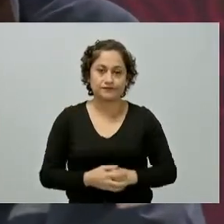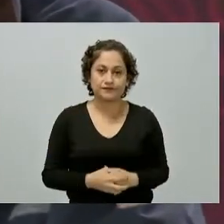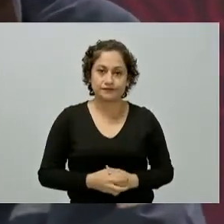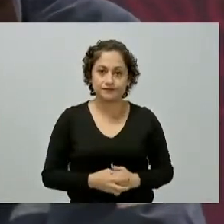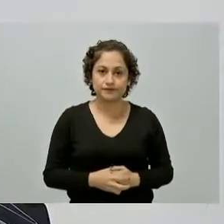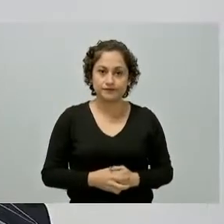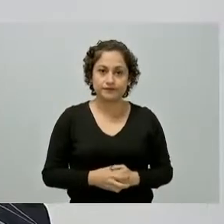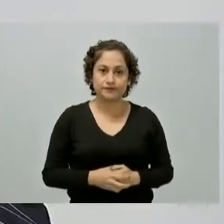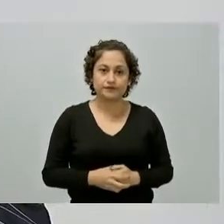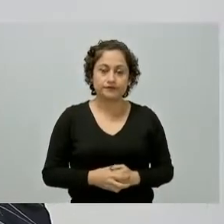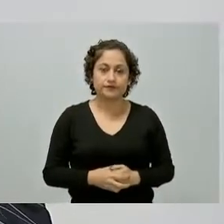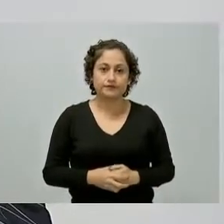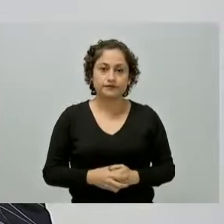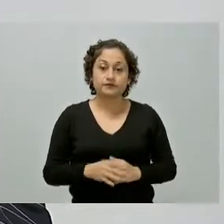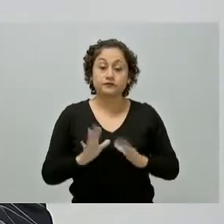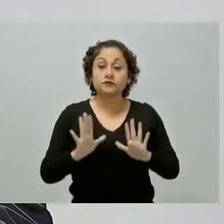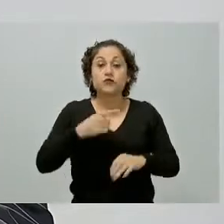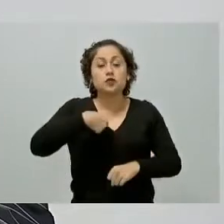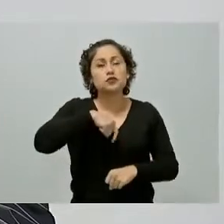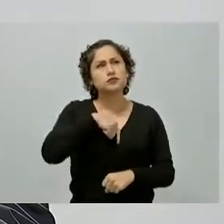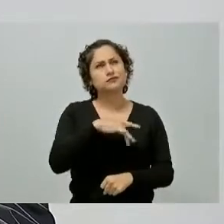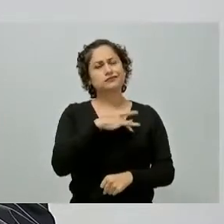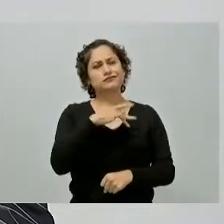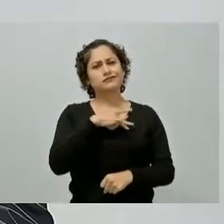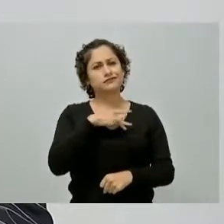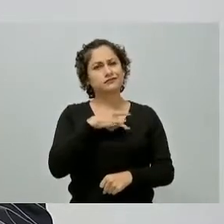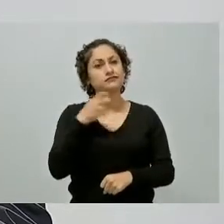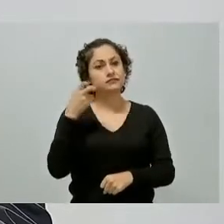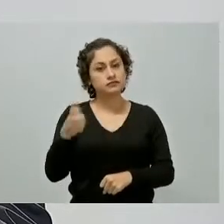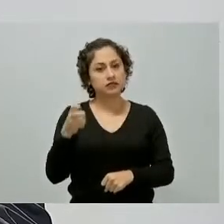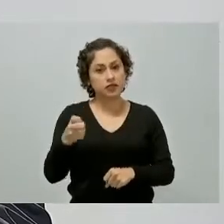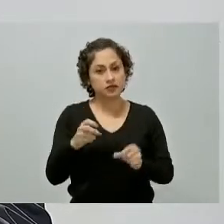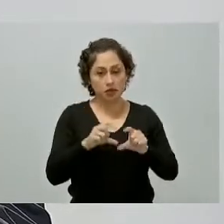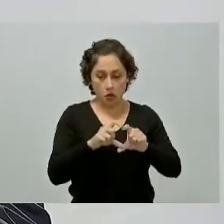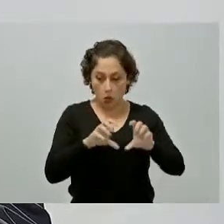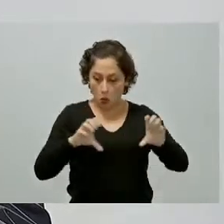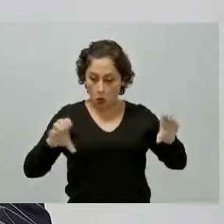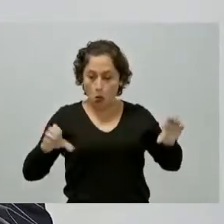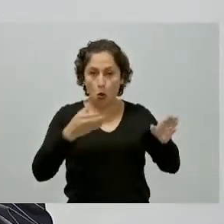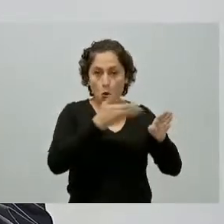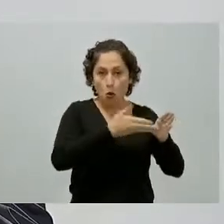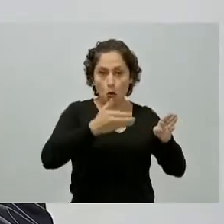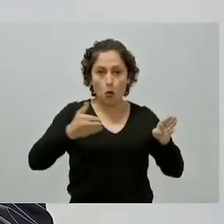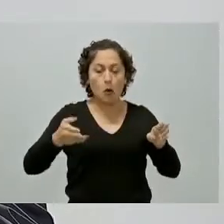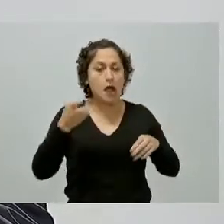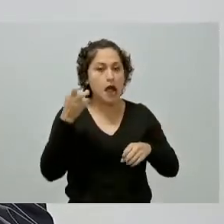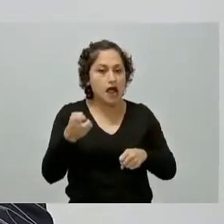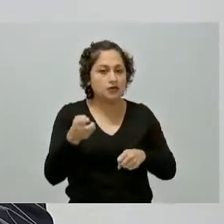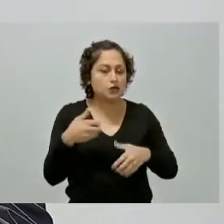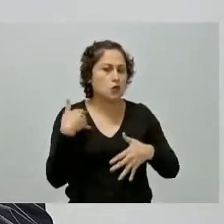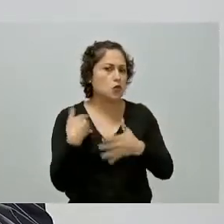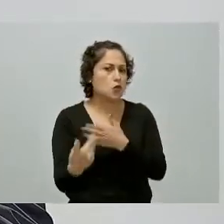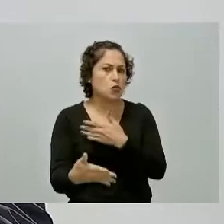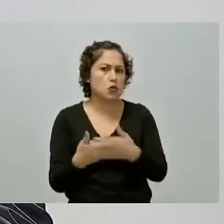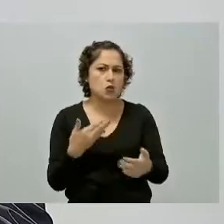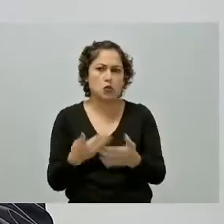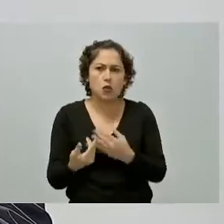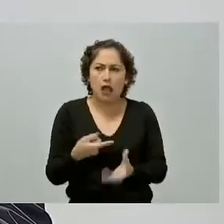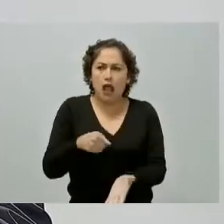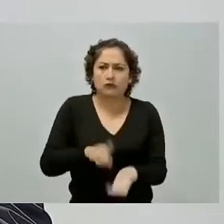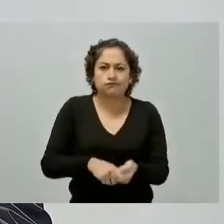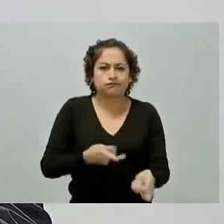consideramos que va a haber aquí señor presidente no sólo un tren de lo más moderno sino con unos sistemas de control verdaderamente de